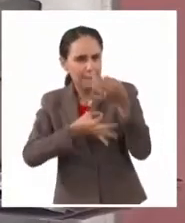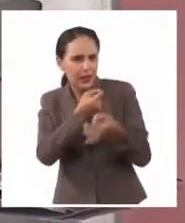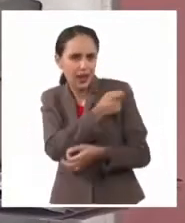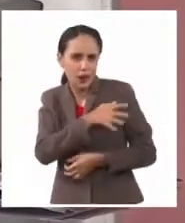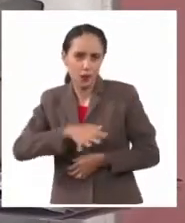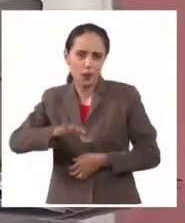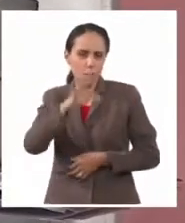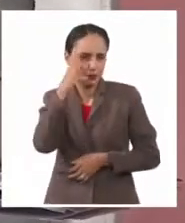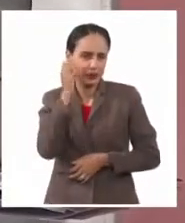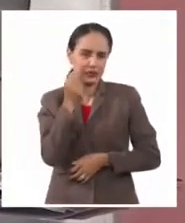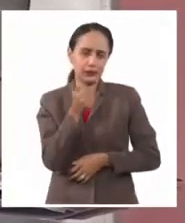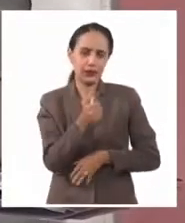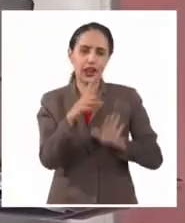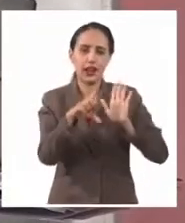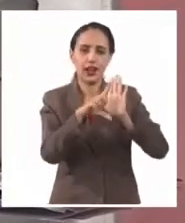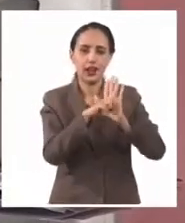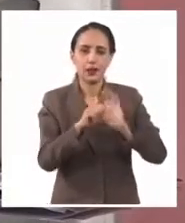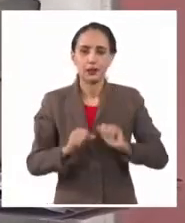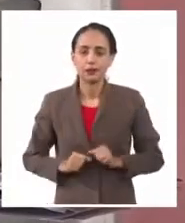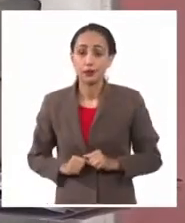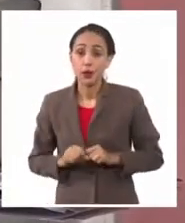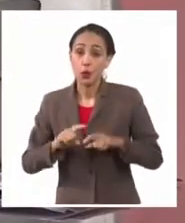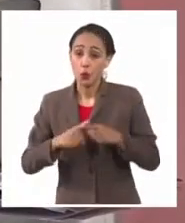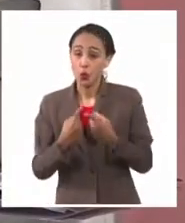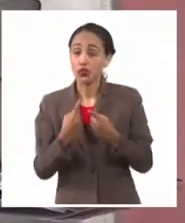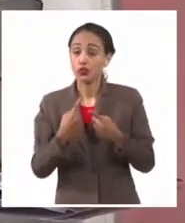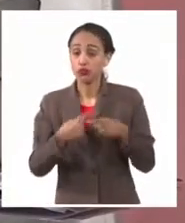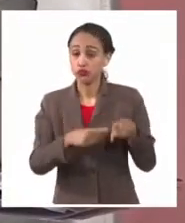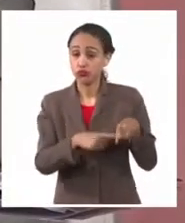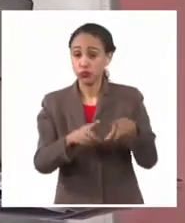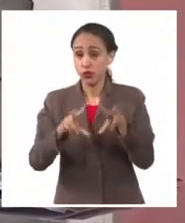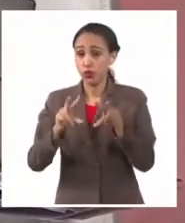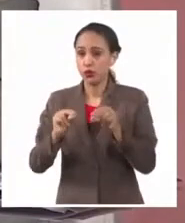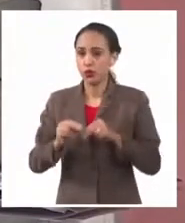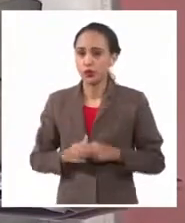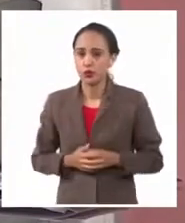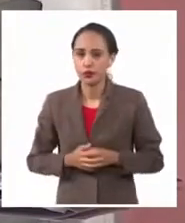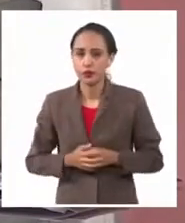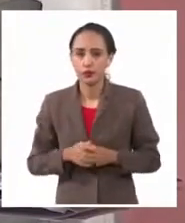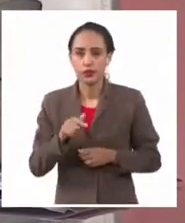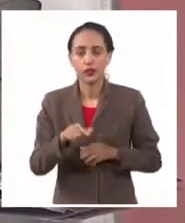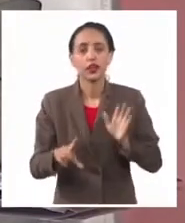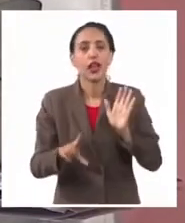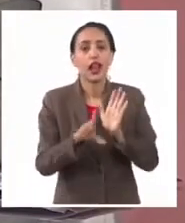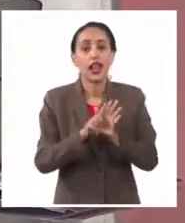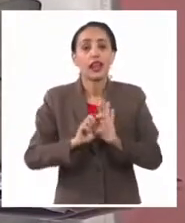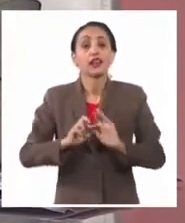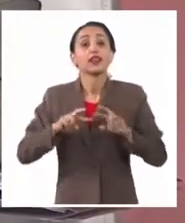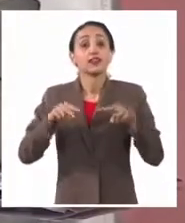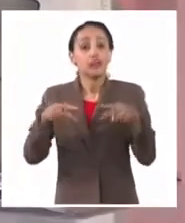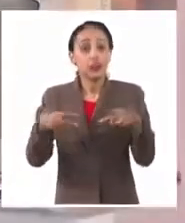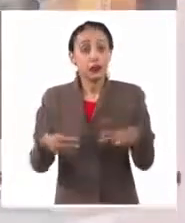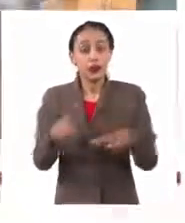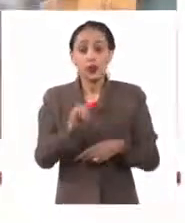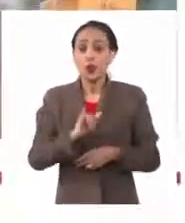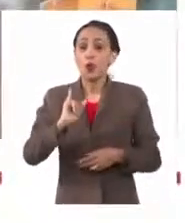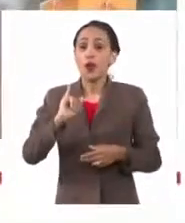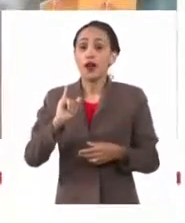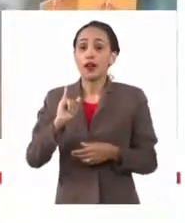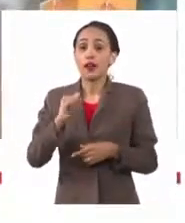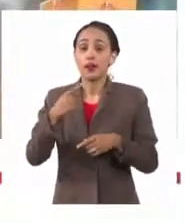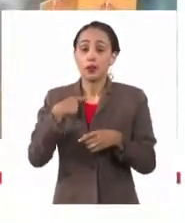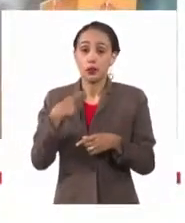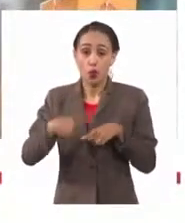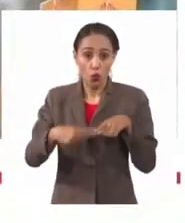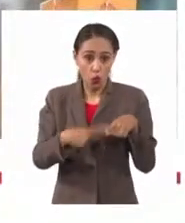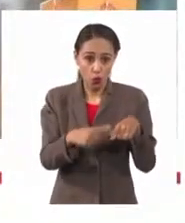norma por los aspectos novedosos. Bueno, en esta norma se ratifica el concepto de importaciones no comerciales.